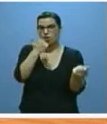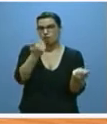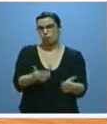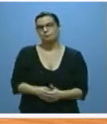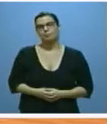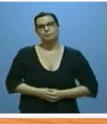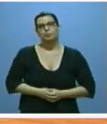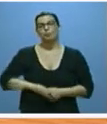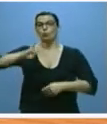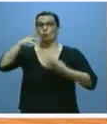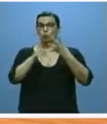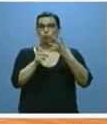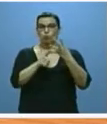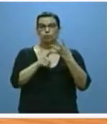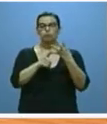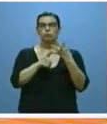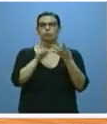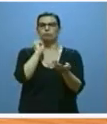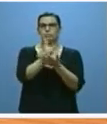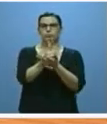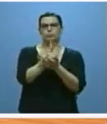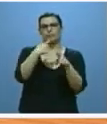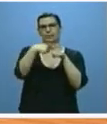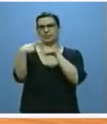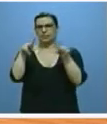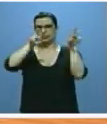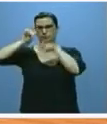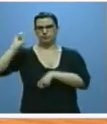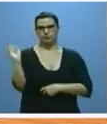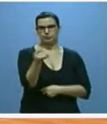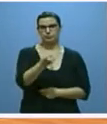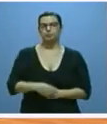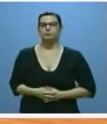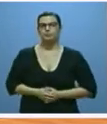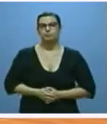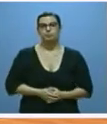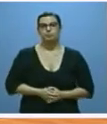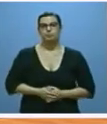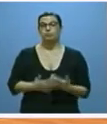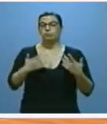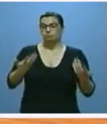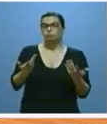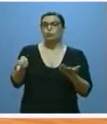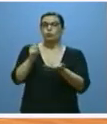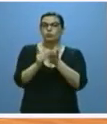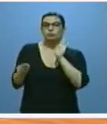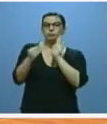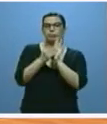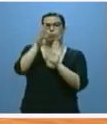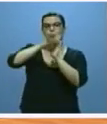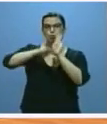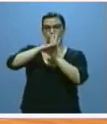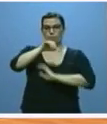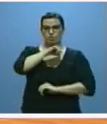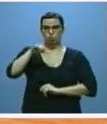En cuarto lugar la apuesta por otros aspectos sociales donde figura de nuevo el programa personal de integración